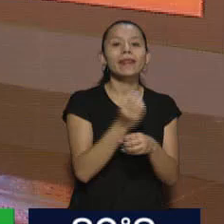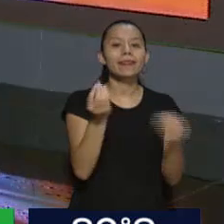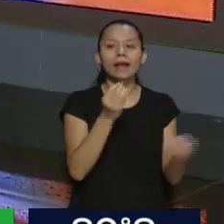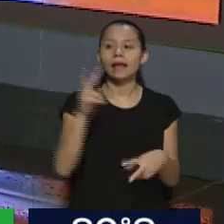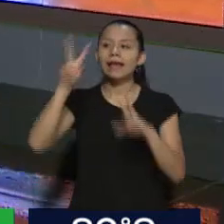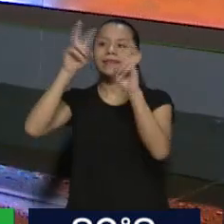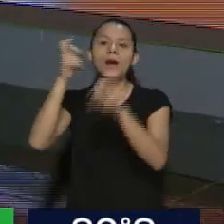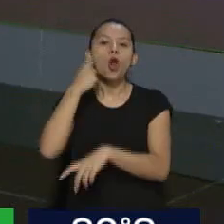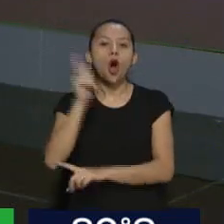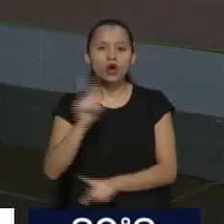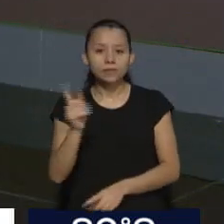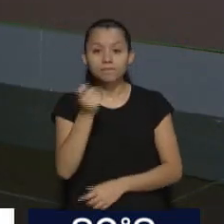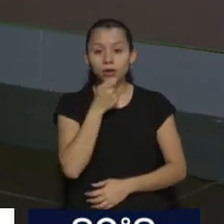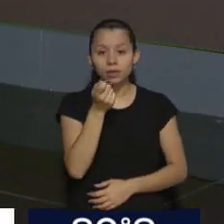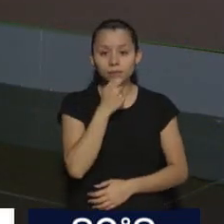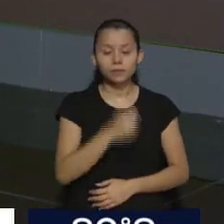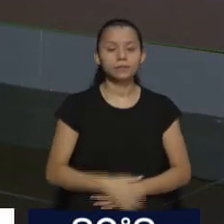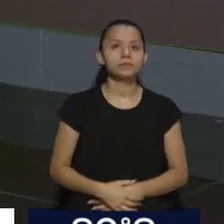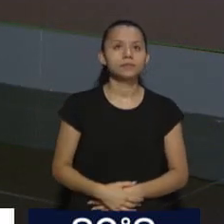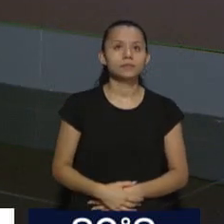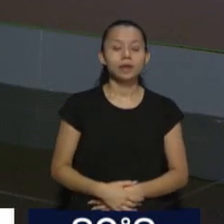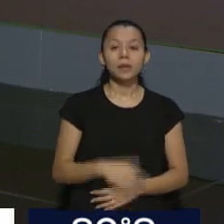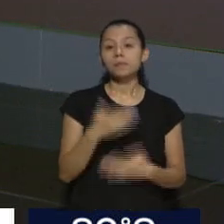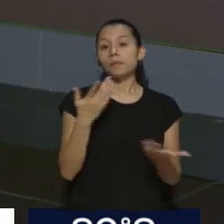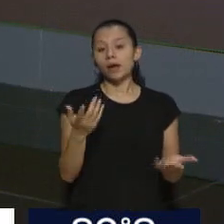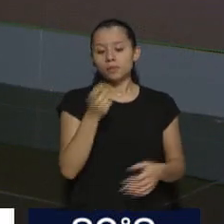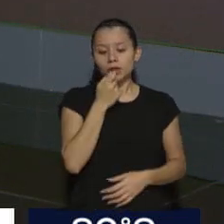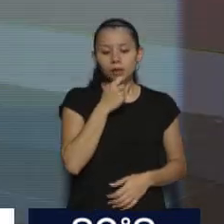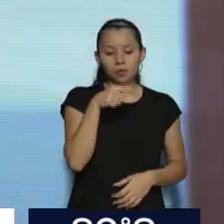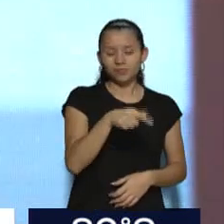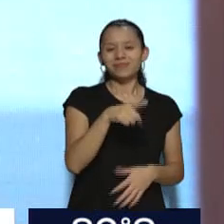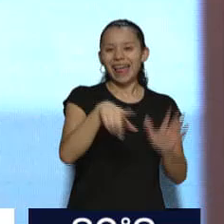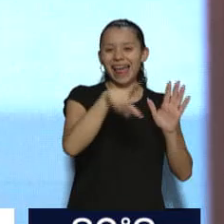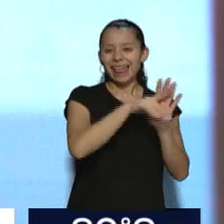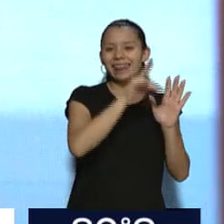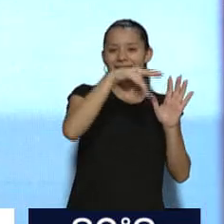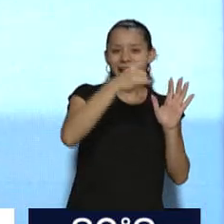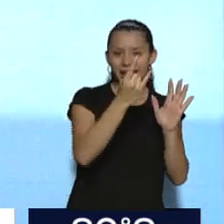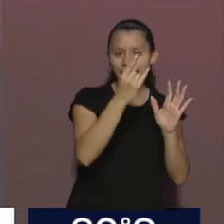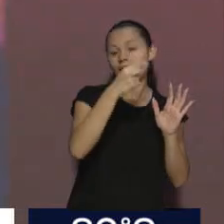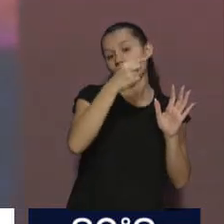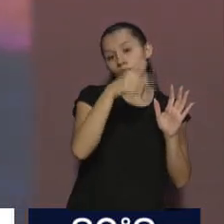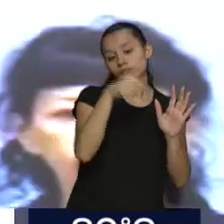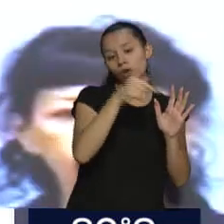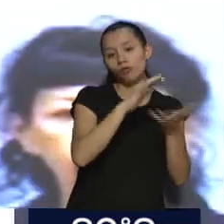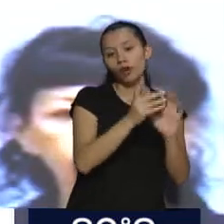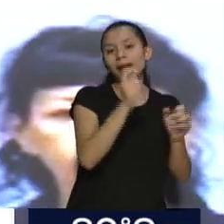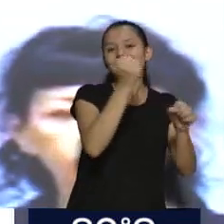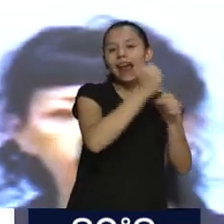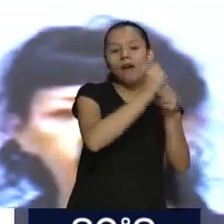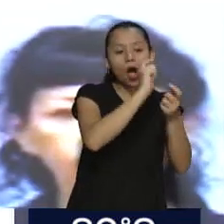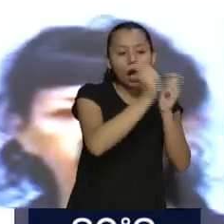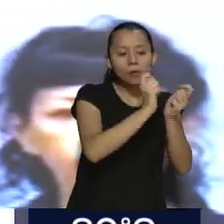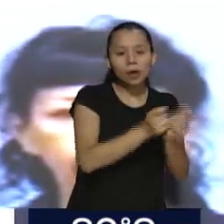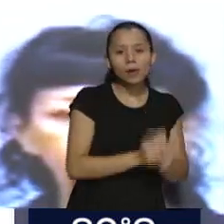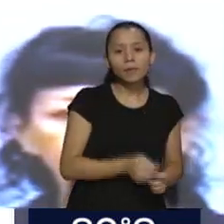los vínculos laborales, no hay un conflicto laboral. Por lo tanto, todo indica que esto debería haber sido competencia